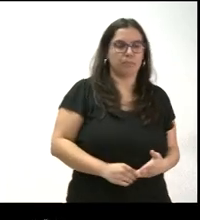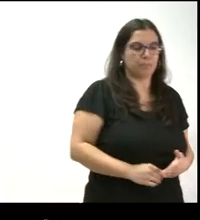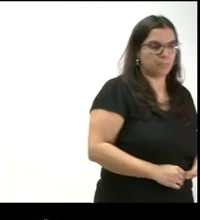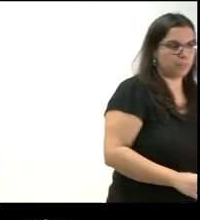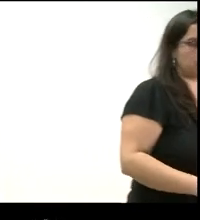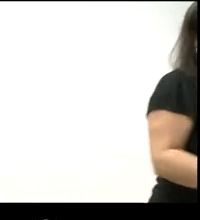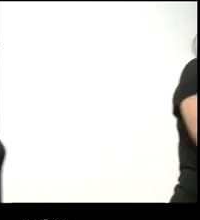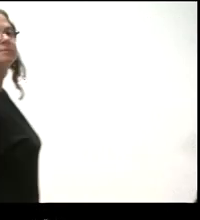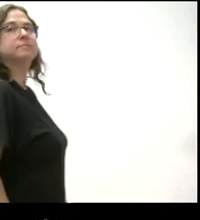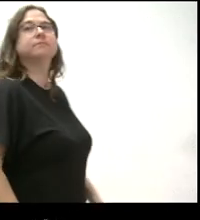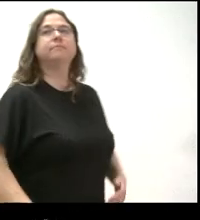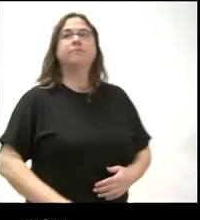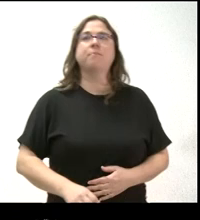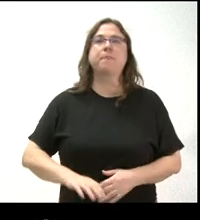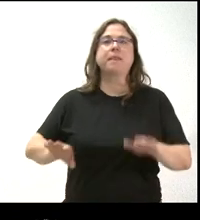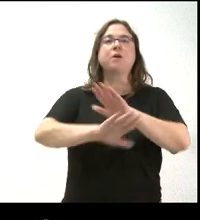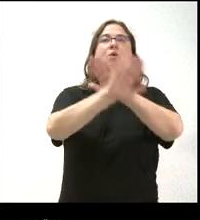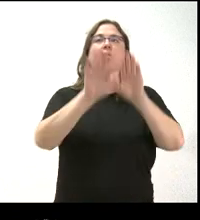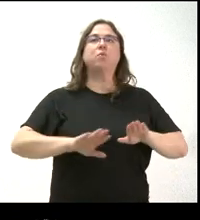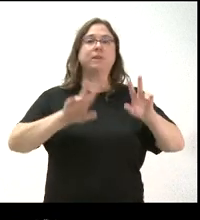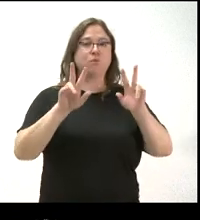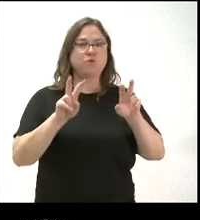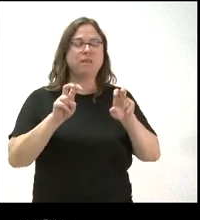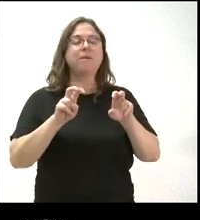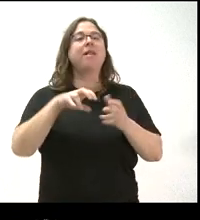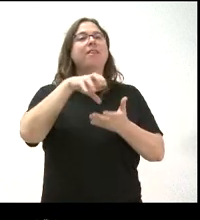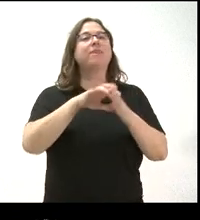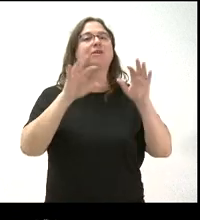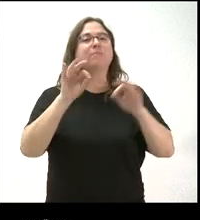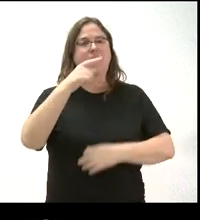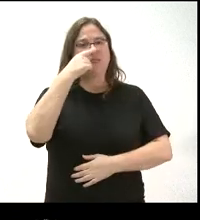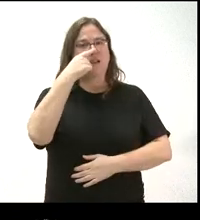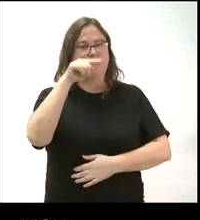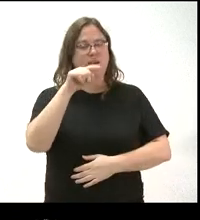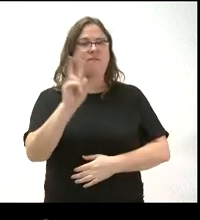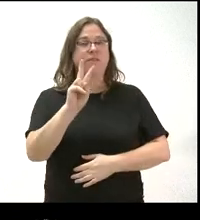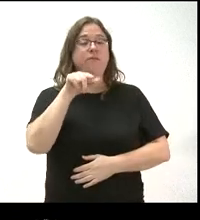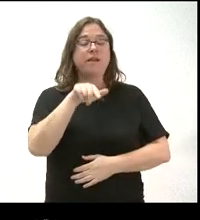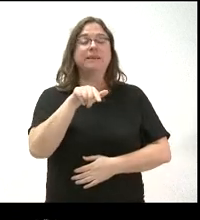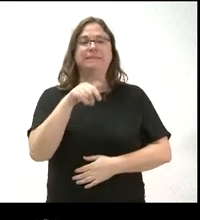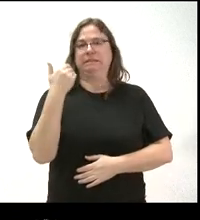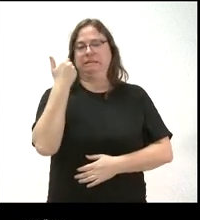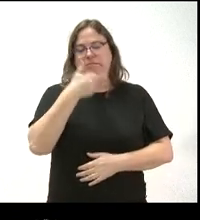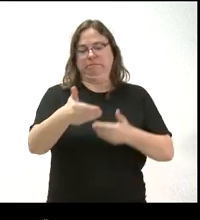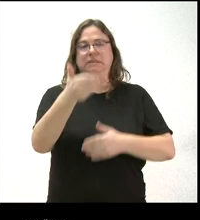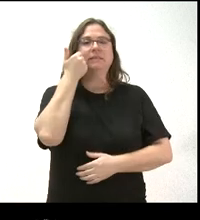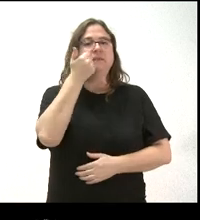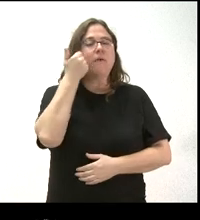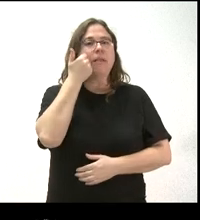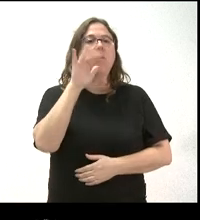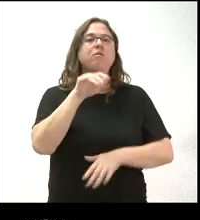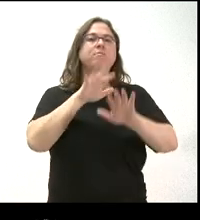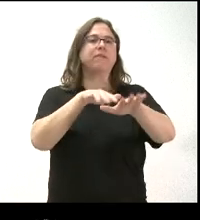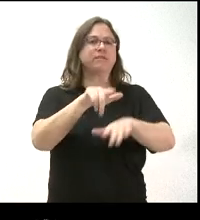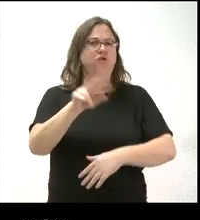plantearle sobre el Centro de Especialidades desde Las Delicias, en Valladolid. Este sábado va a haber una manifestación en Valladolid porque lo que